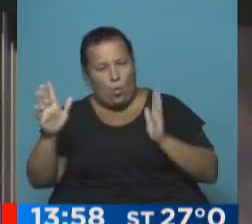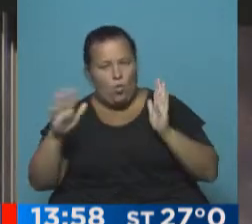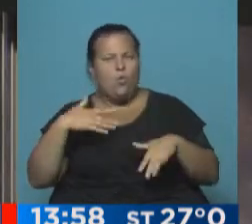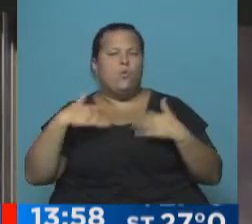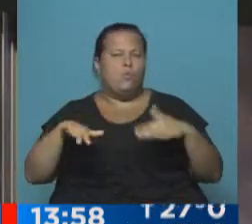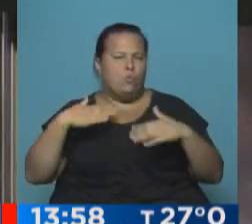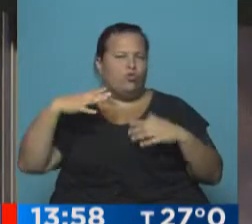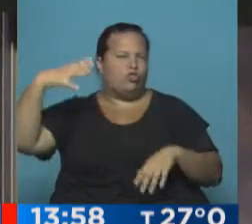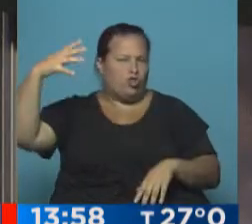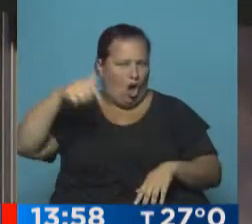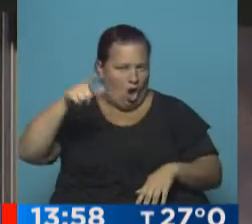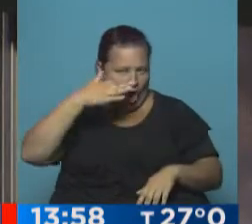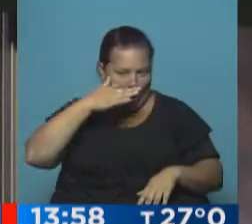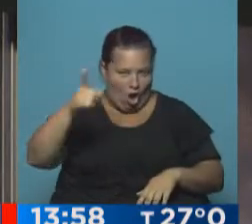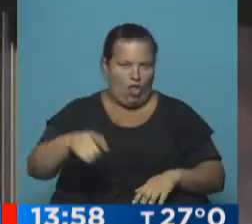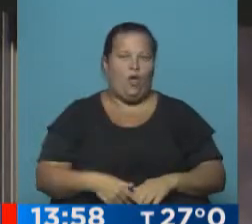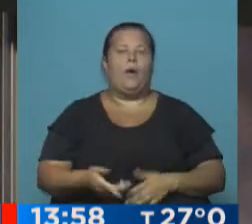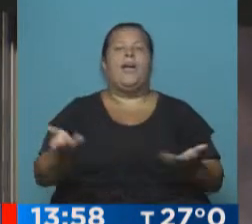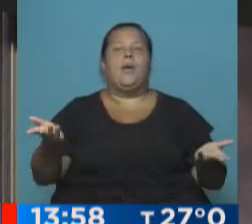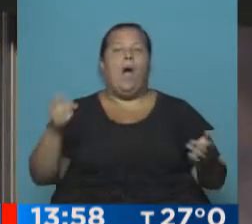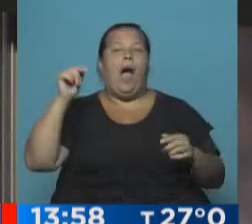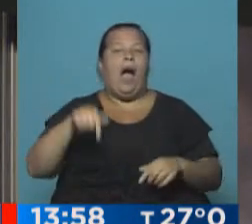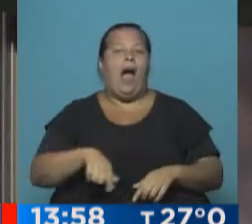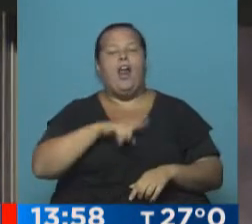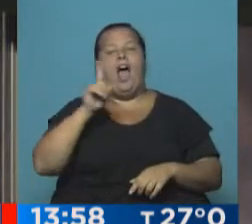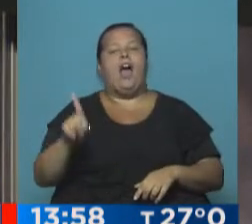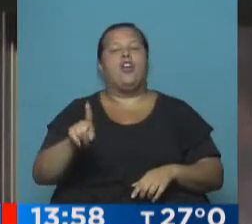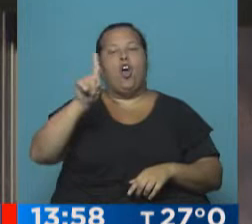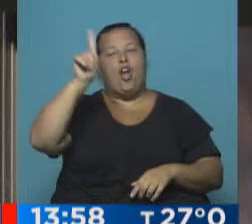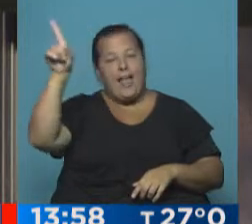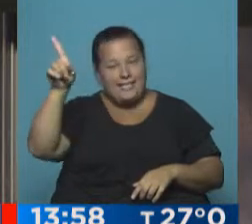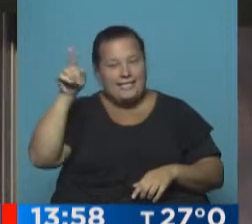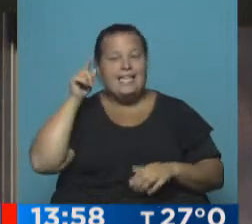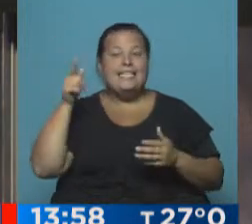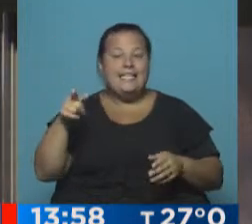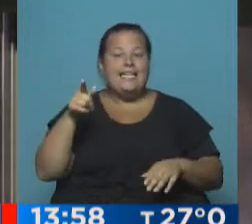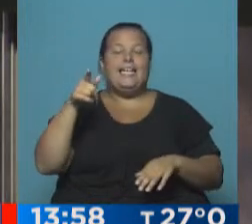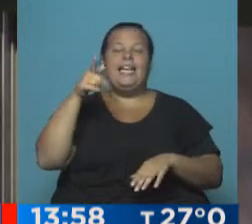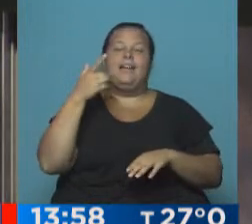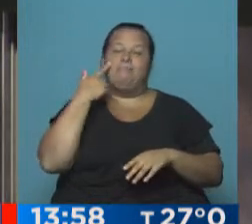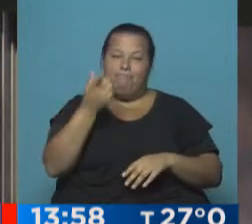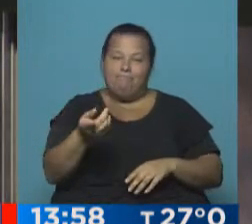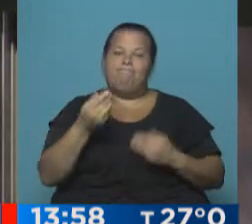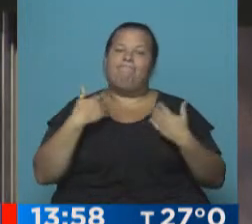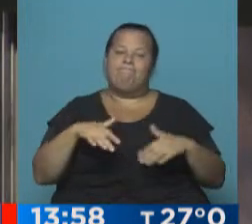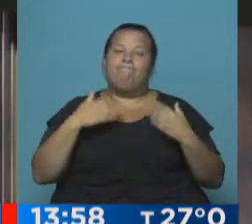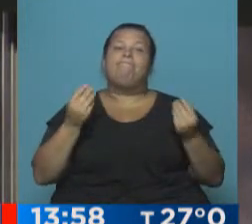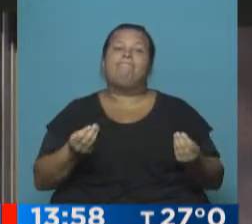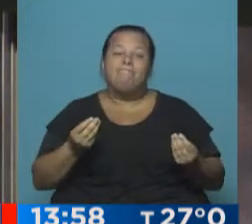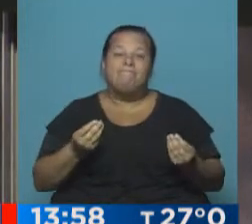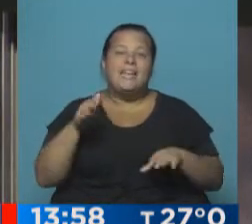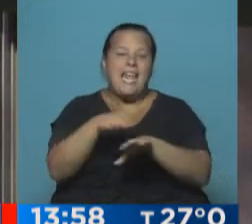muchísimo sol para Córdoba. Y bueno, nos vamos más al noreste. Aquí encontramos, ¿qué encontramos?